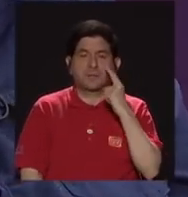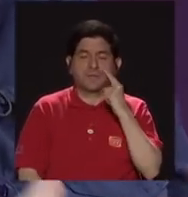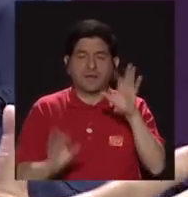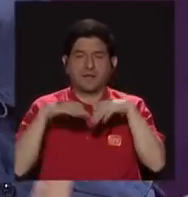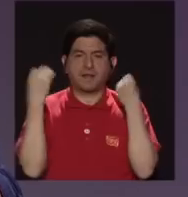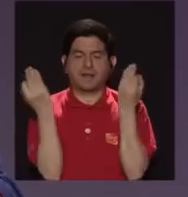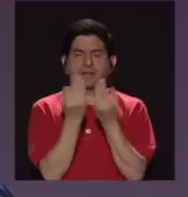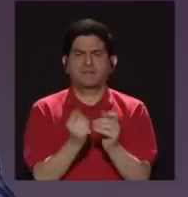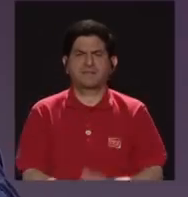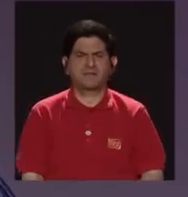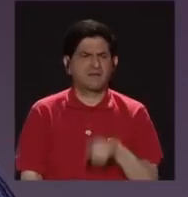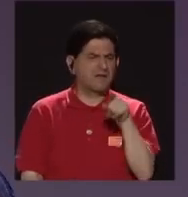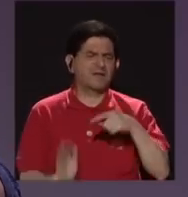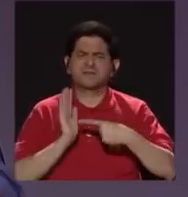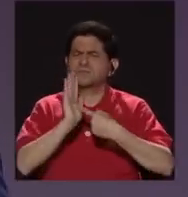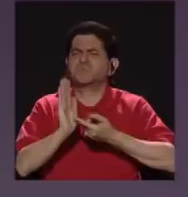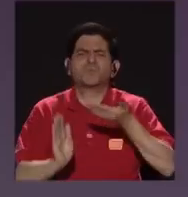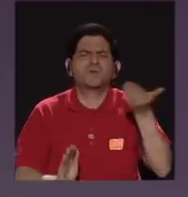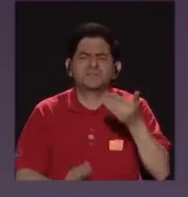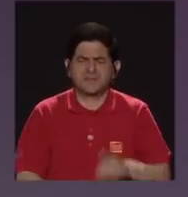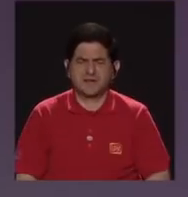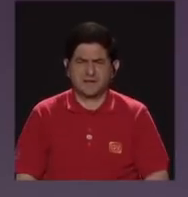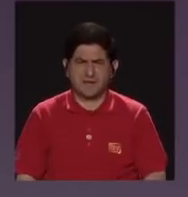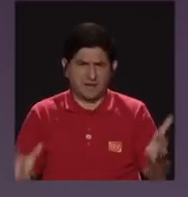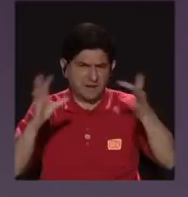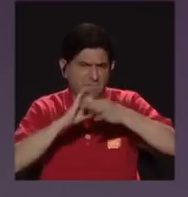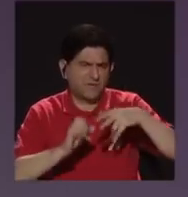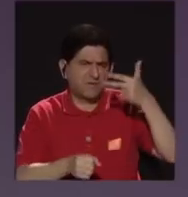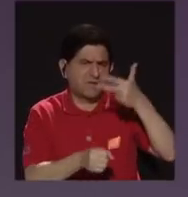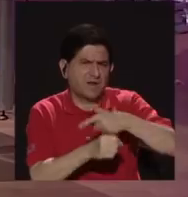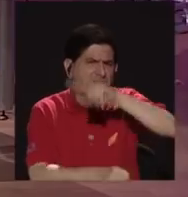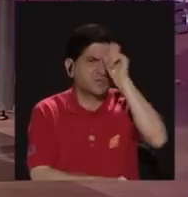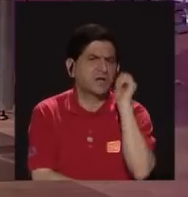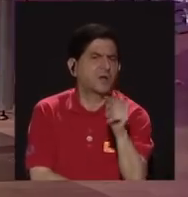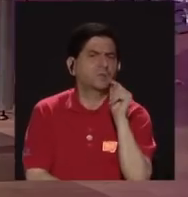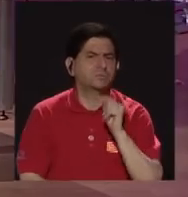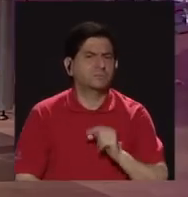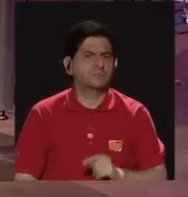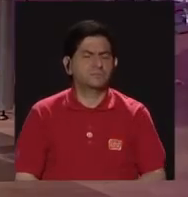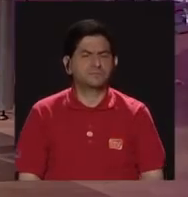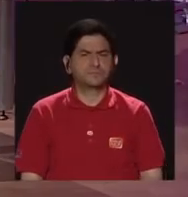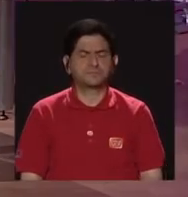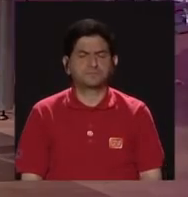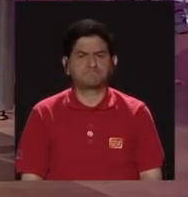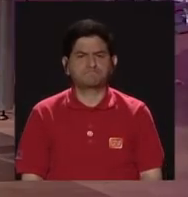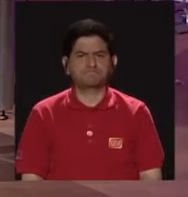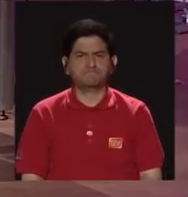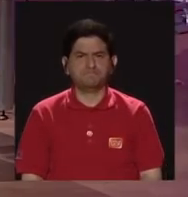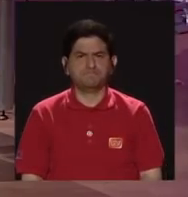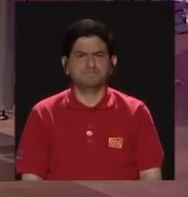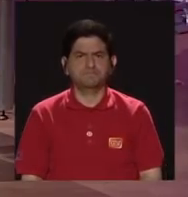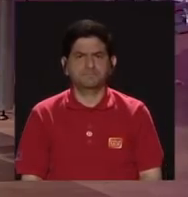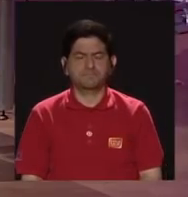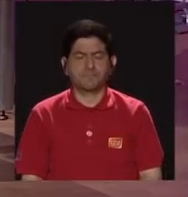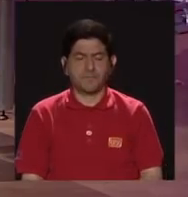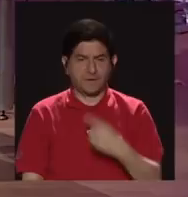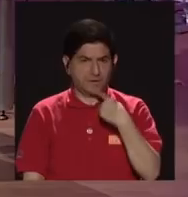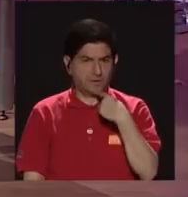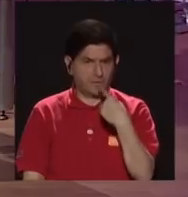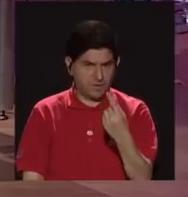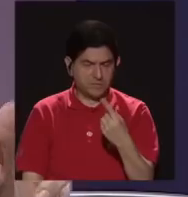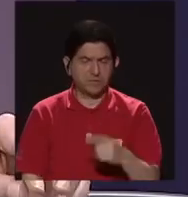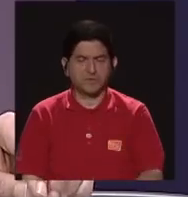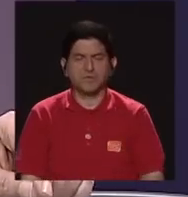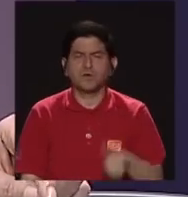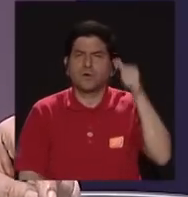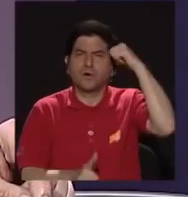¿Qué nos está diciendo esto con respecto a Guatemala? Correcto. Ahora que hablabas, tenía